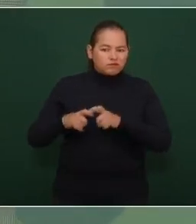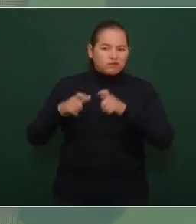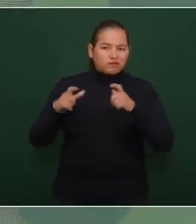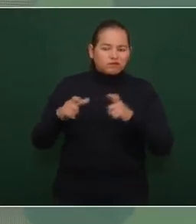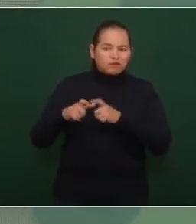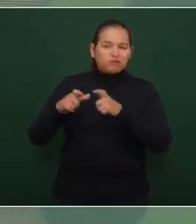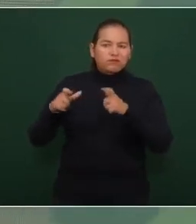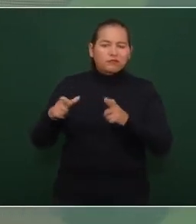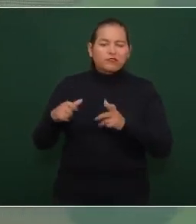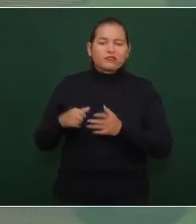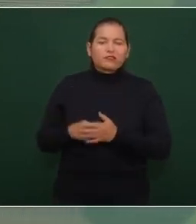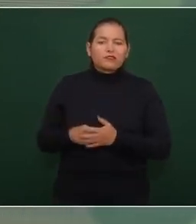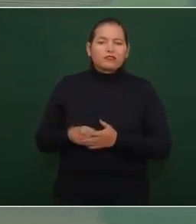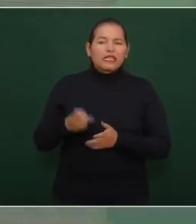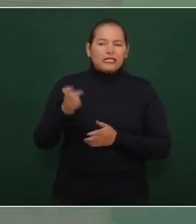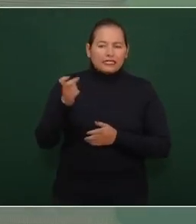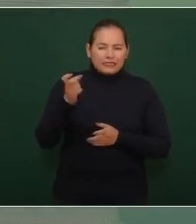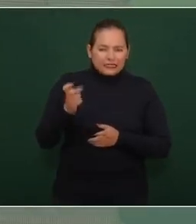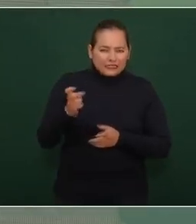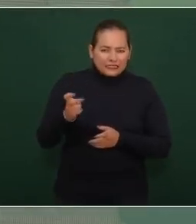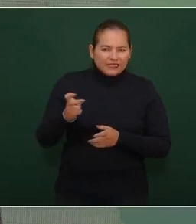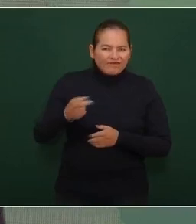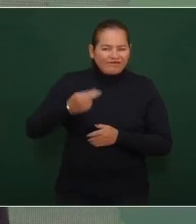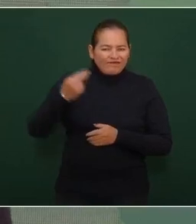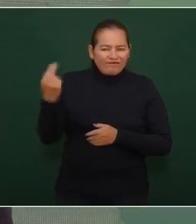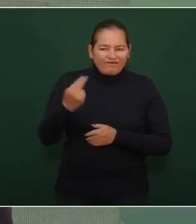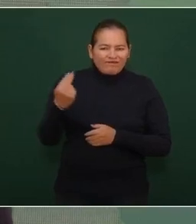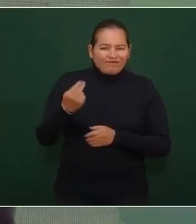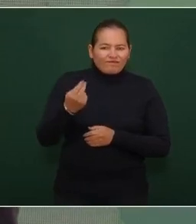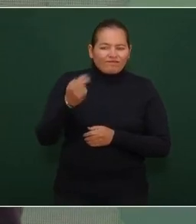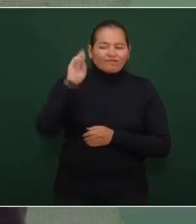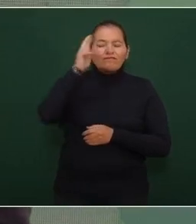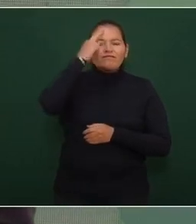también eso hay que tenerlo presente